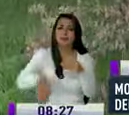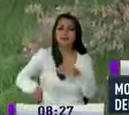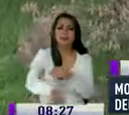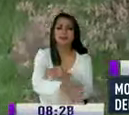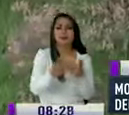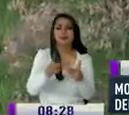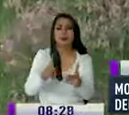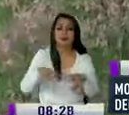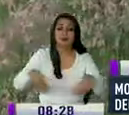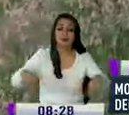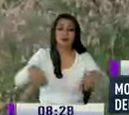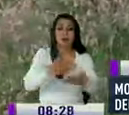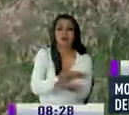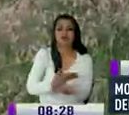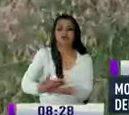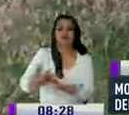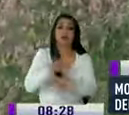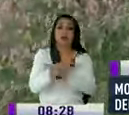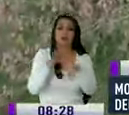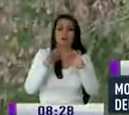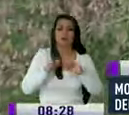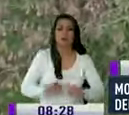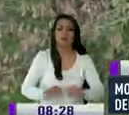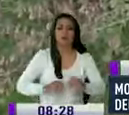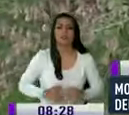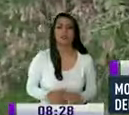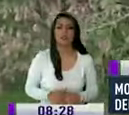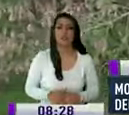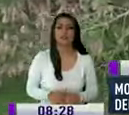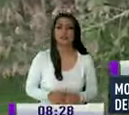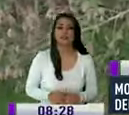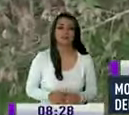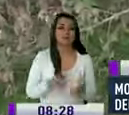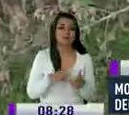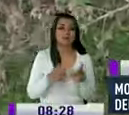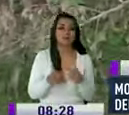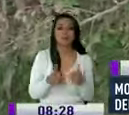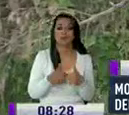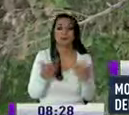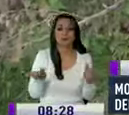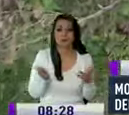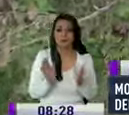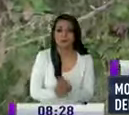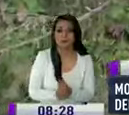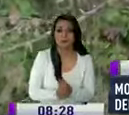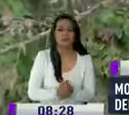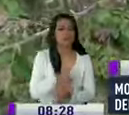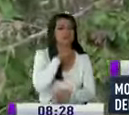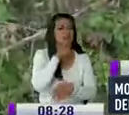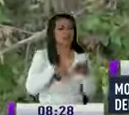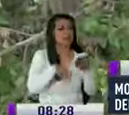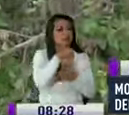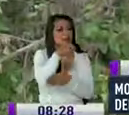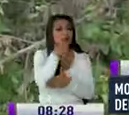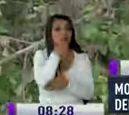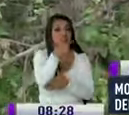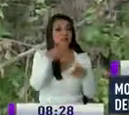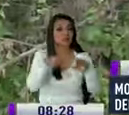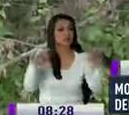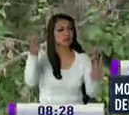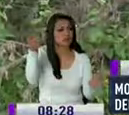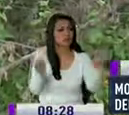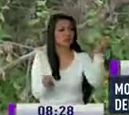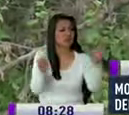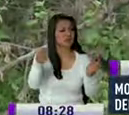desalojo de la tierra limpieza porque eso nos causa problemas quién quién había autorizado porque este señor usted dice que la